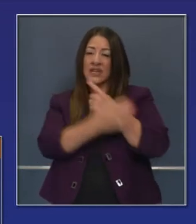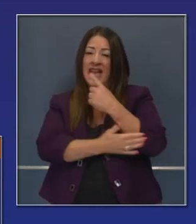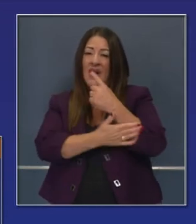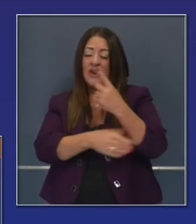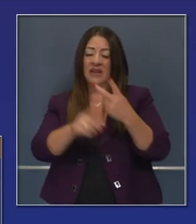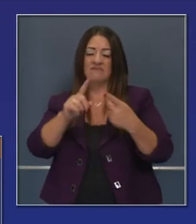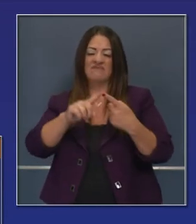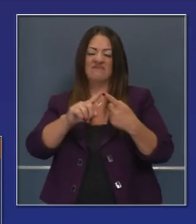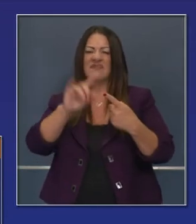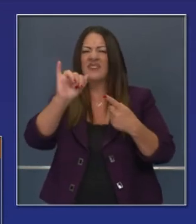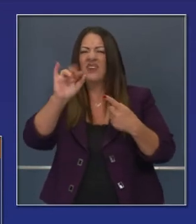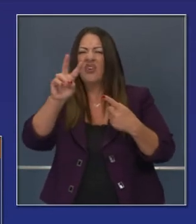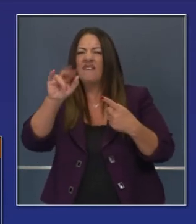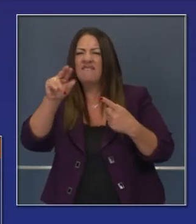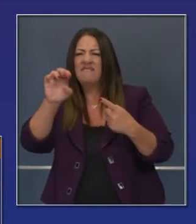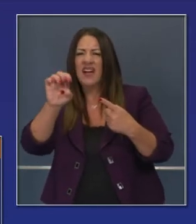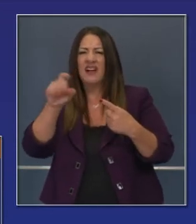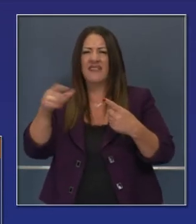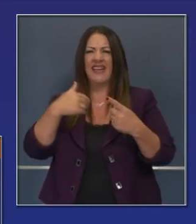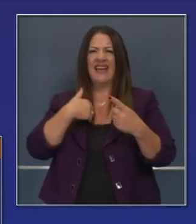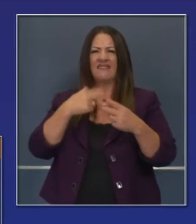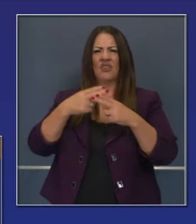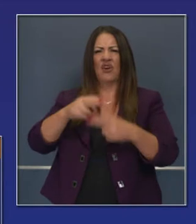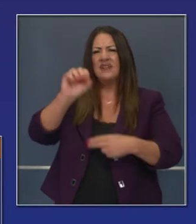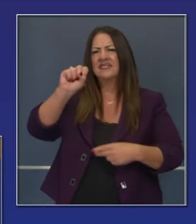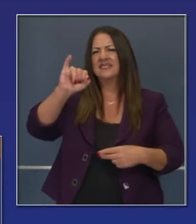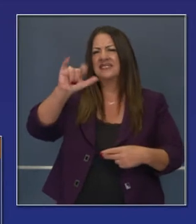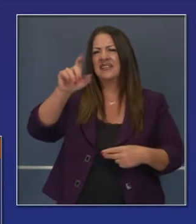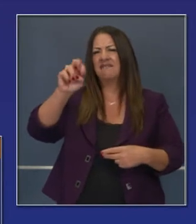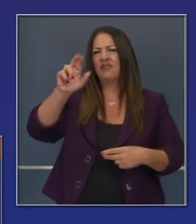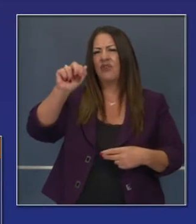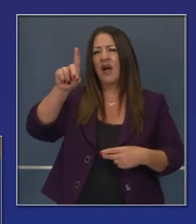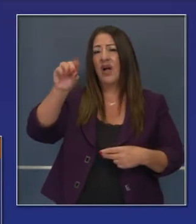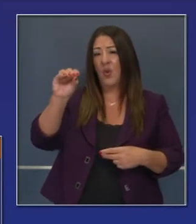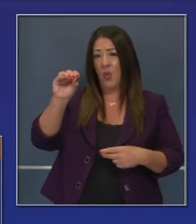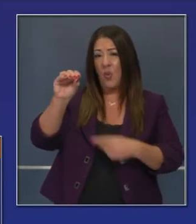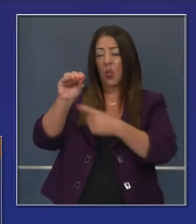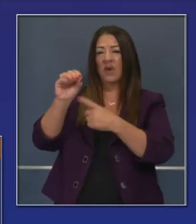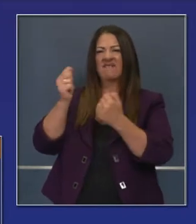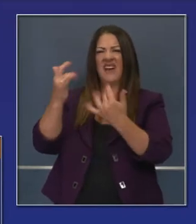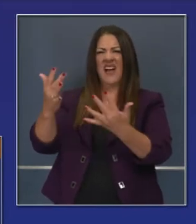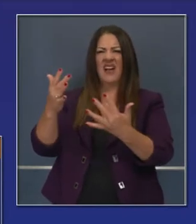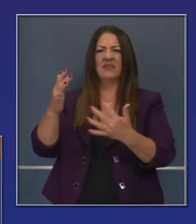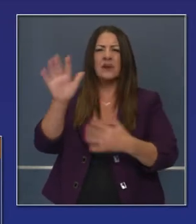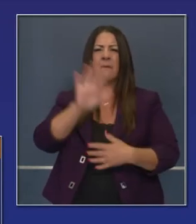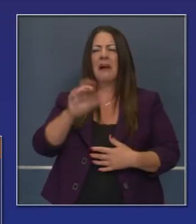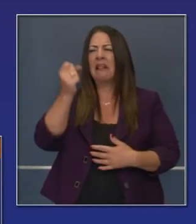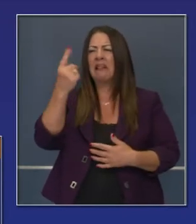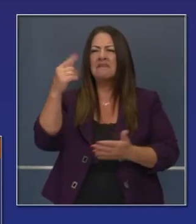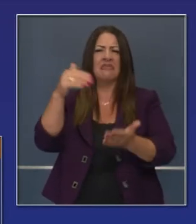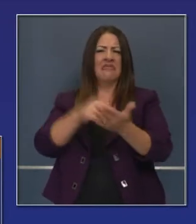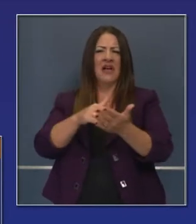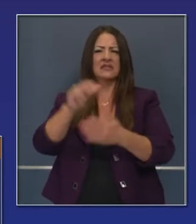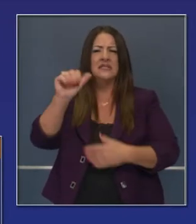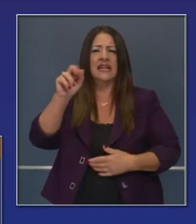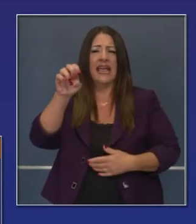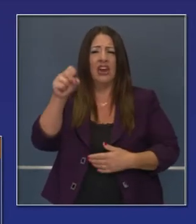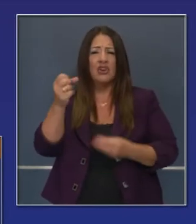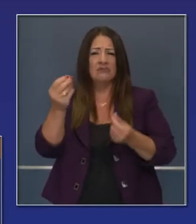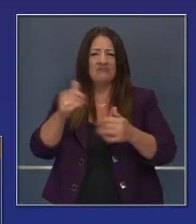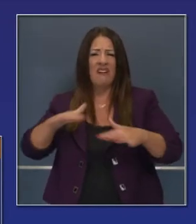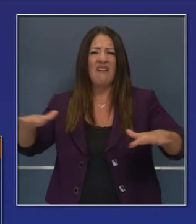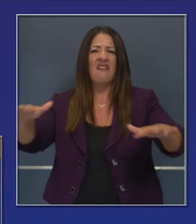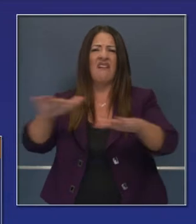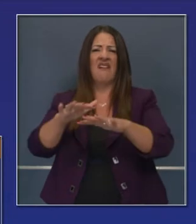Orange, cerca de Irvine, con contención de 5%, el incendio desesperado, que ha calcinado poco más de 11 mil acres.